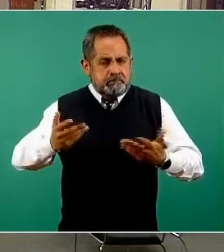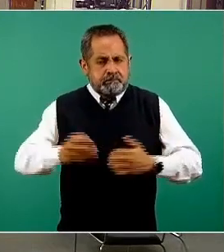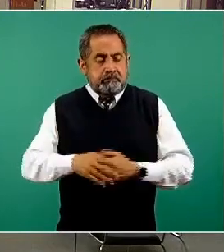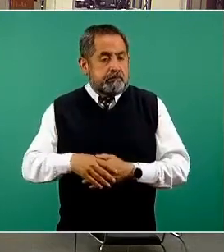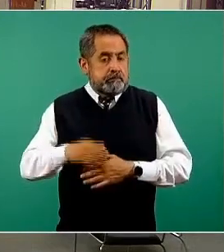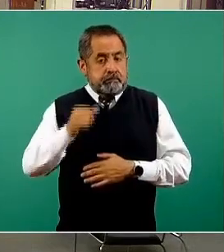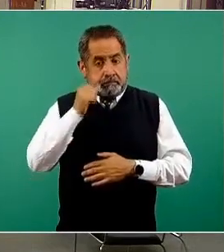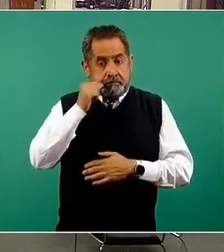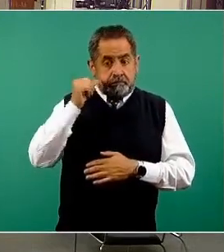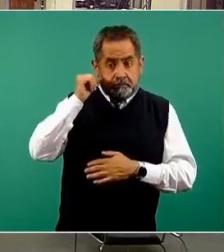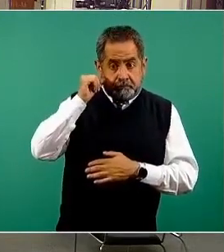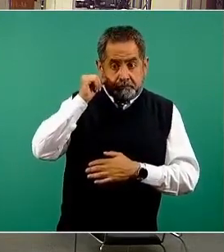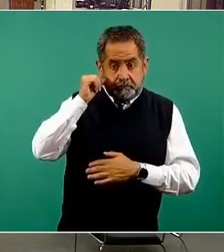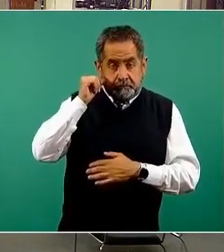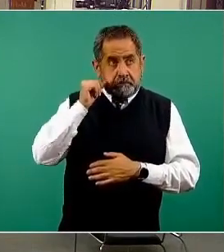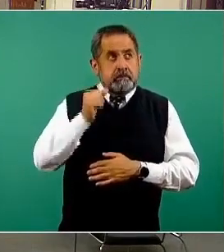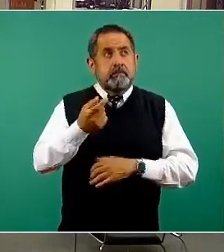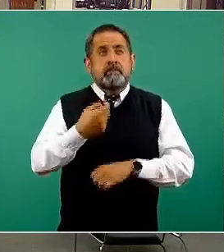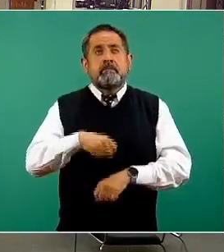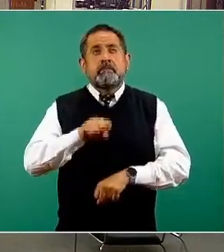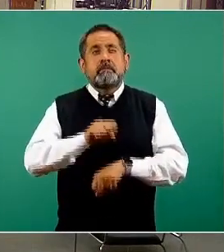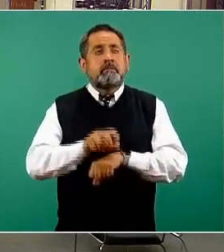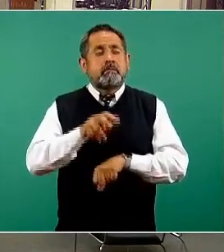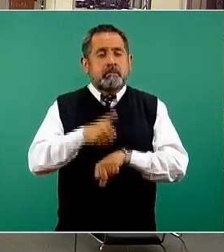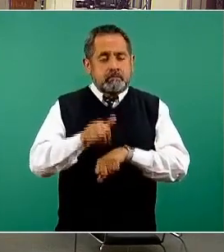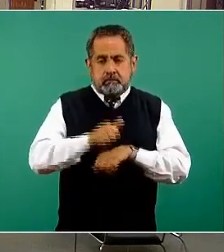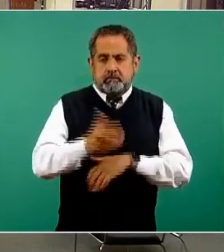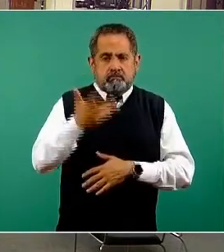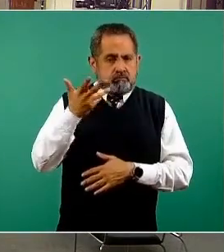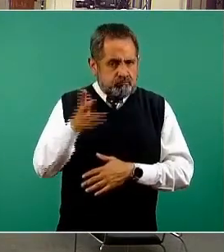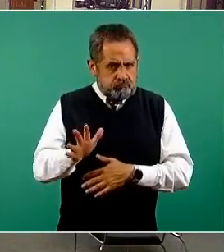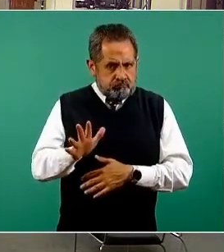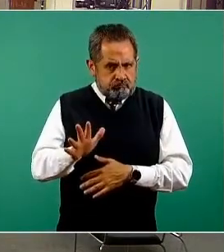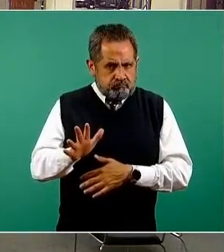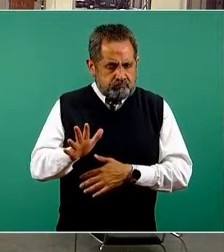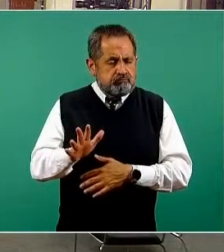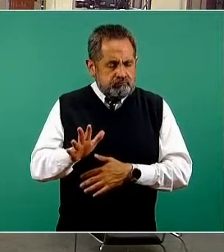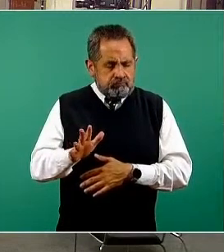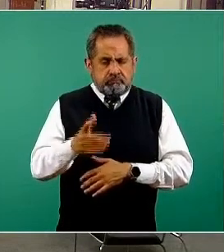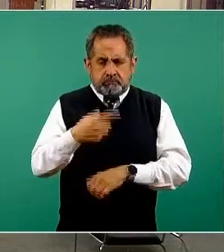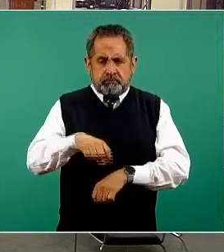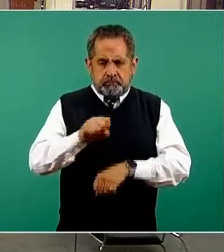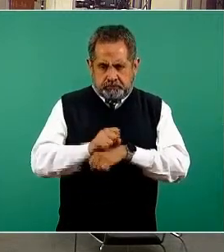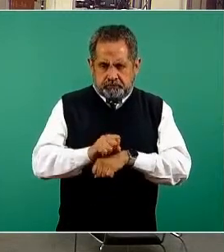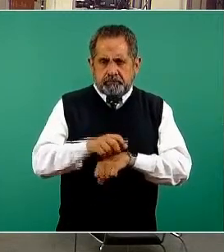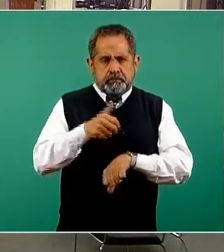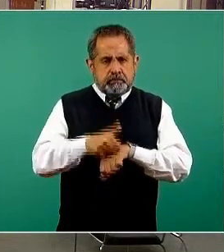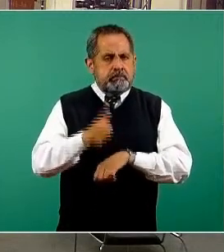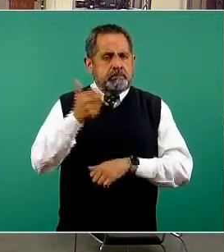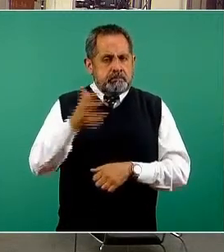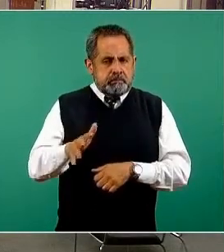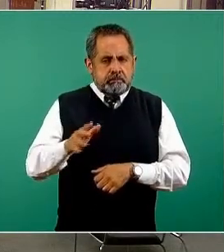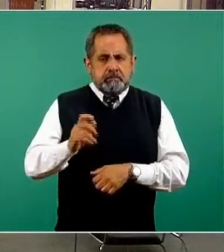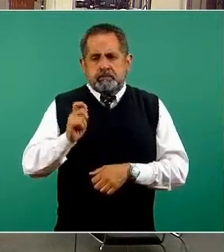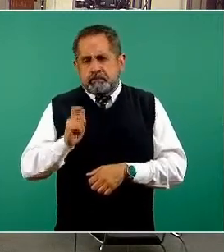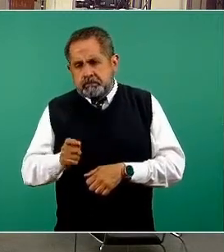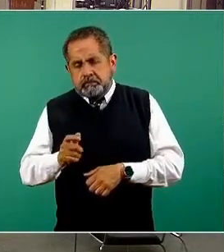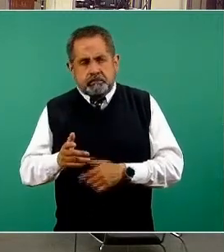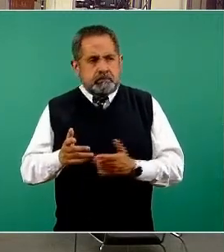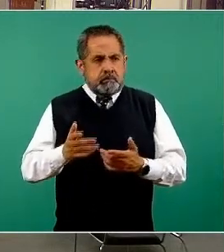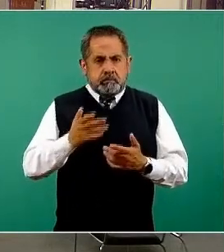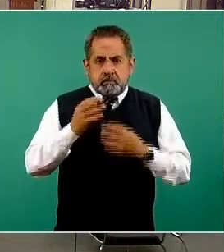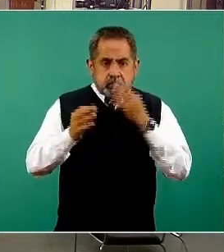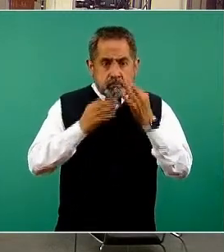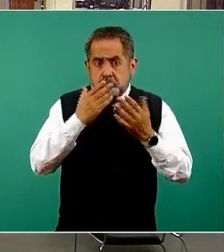abríamos la semana número 10 y pues bueno, la semana número 10 abre con muy buenas noticias